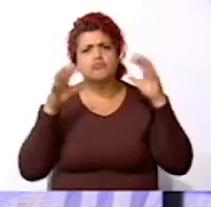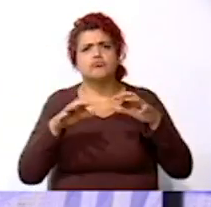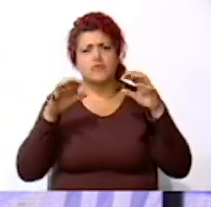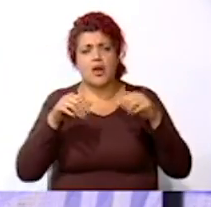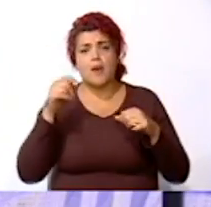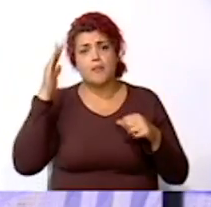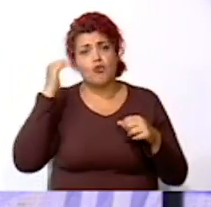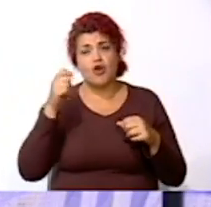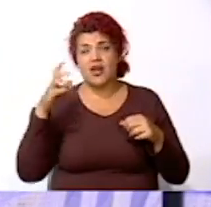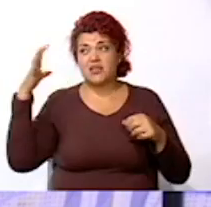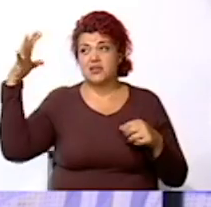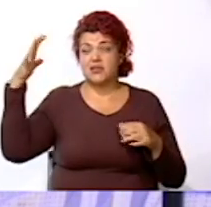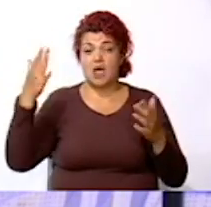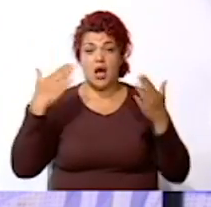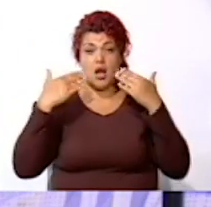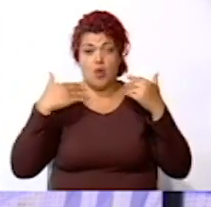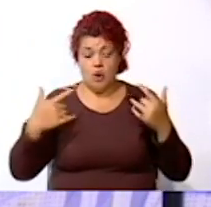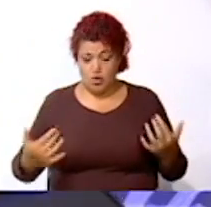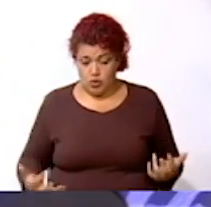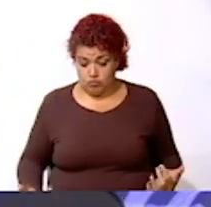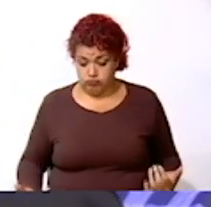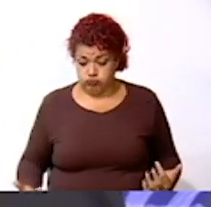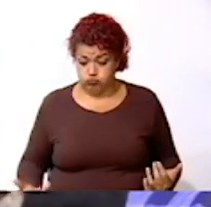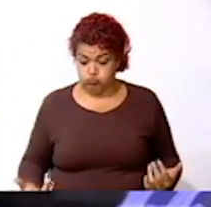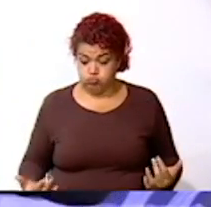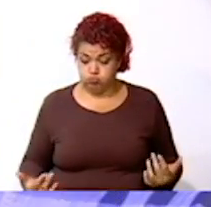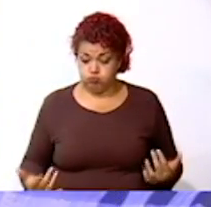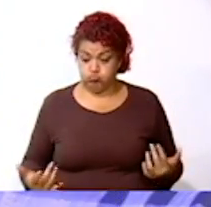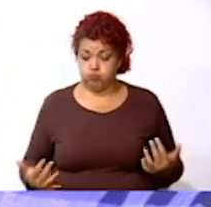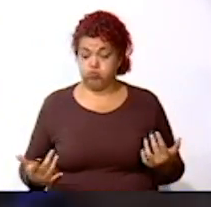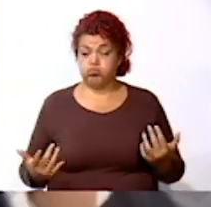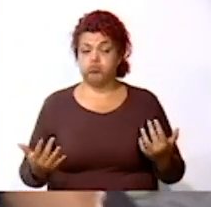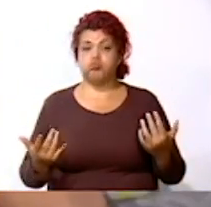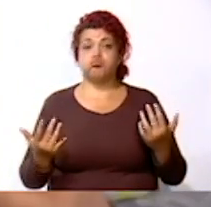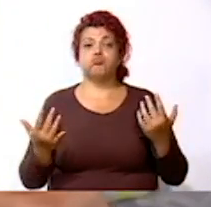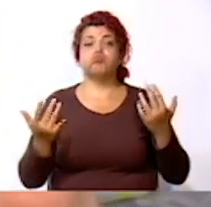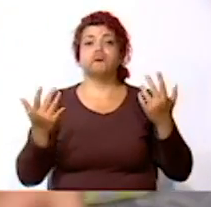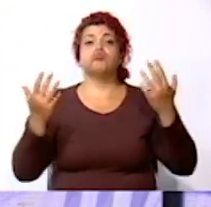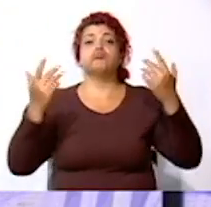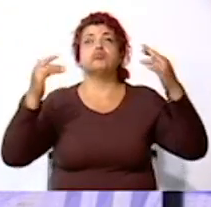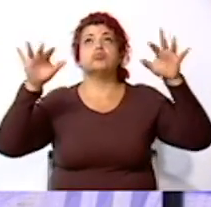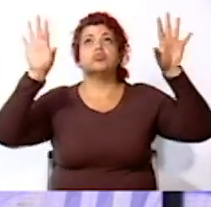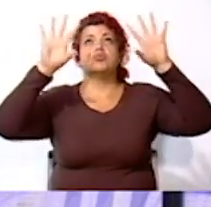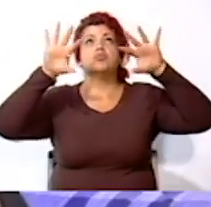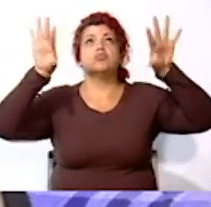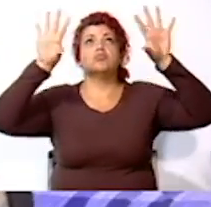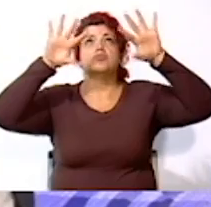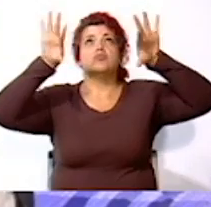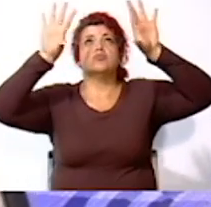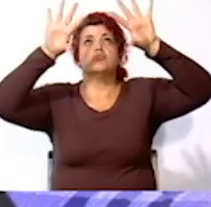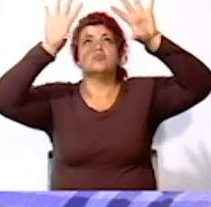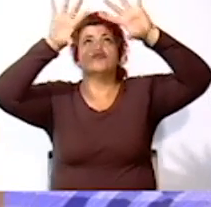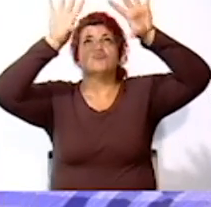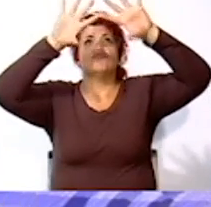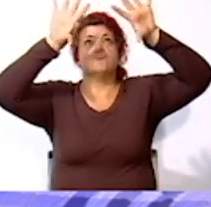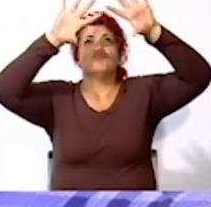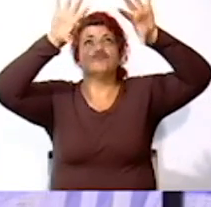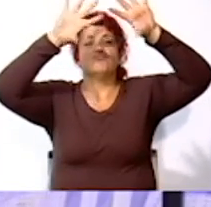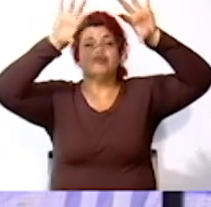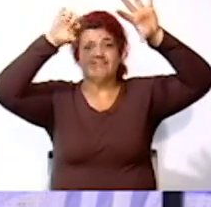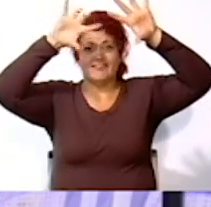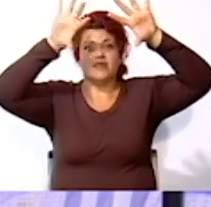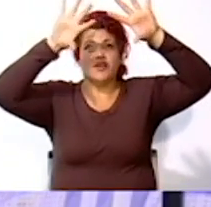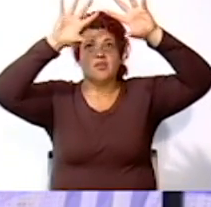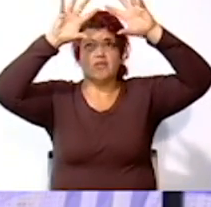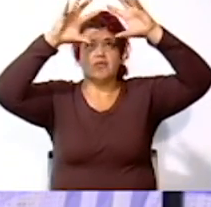El calor del sol hace que los cuerpos de agua de la tierra se evaporen para formar esas pequeñas gotas que suben y se convierten en nubes